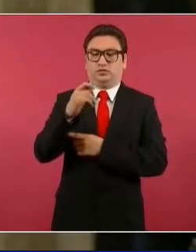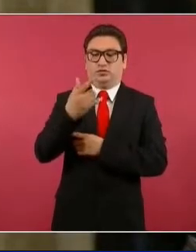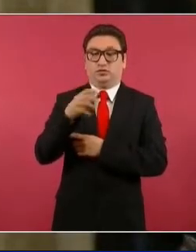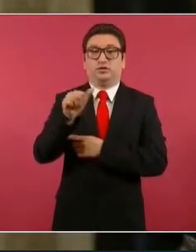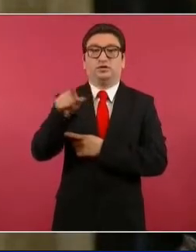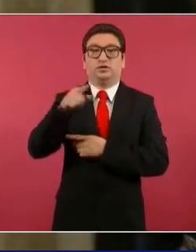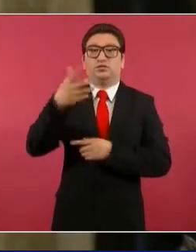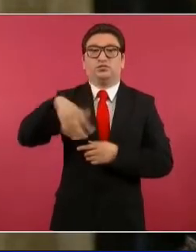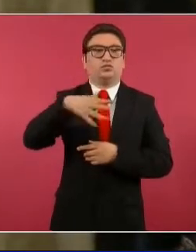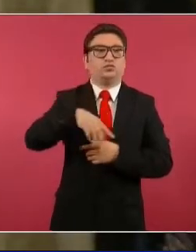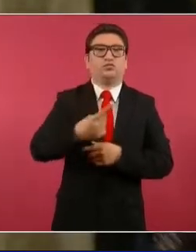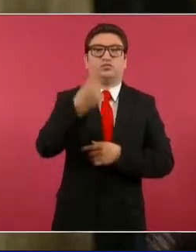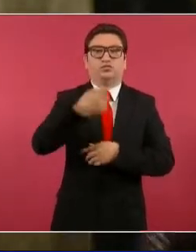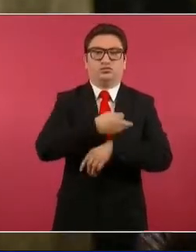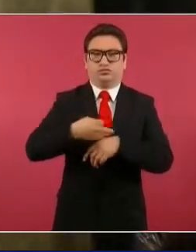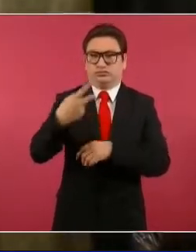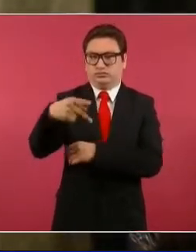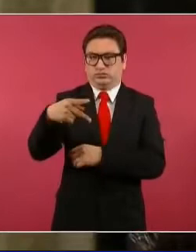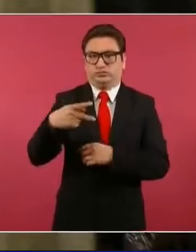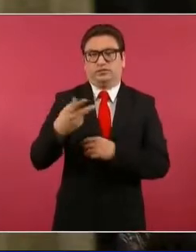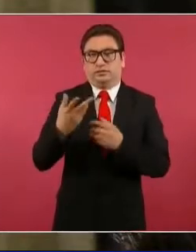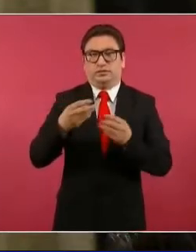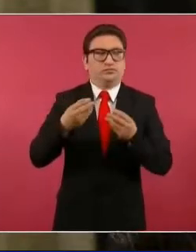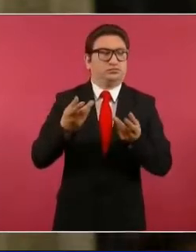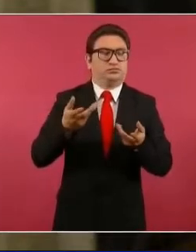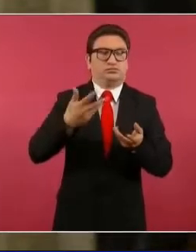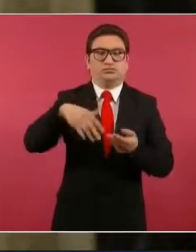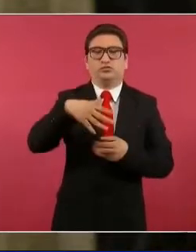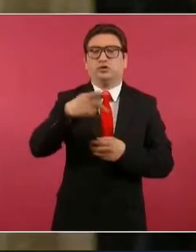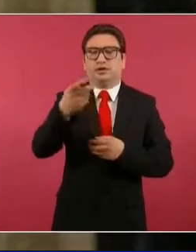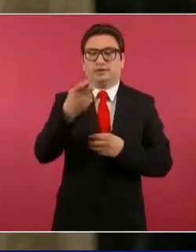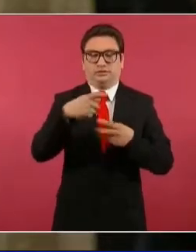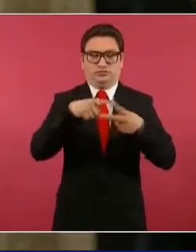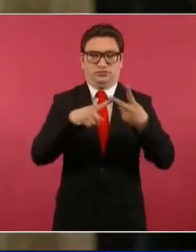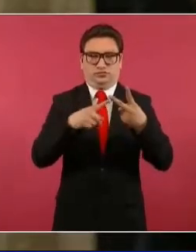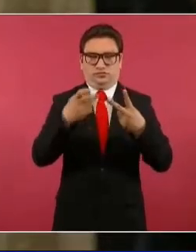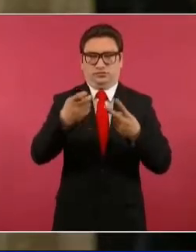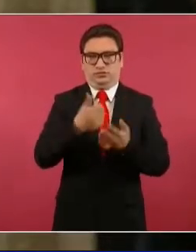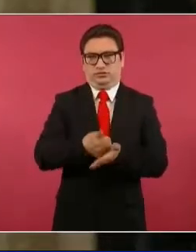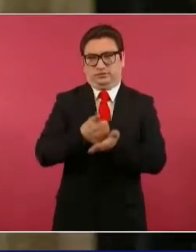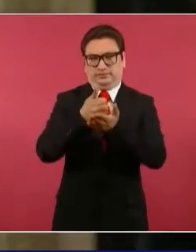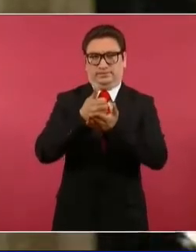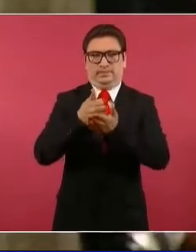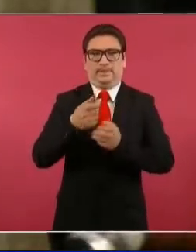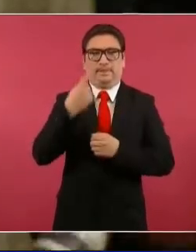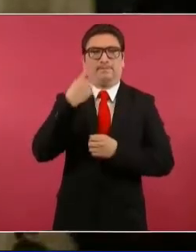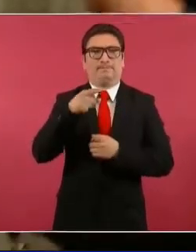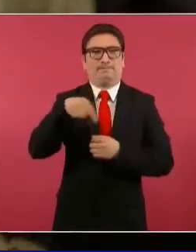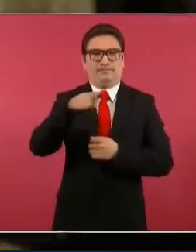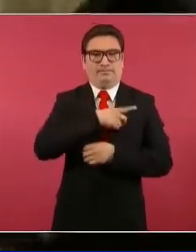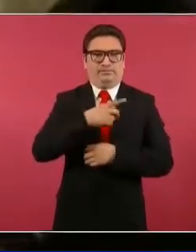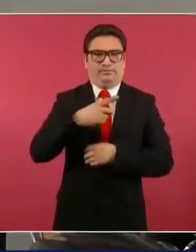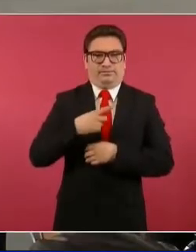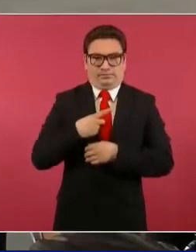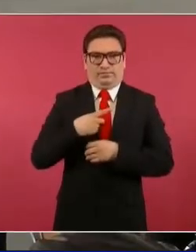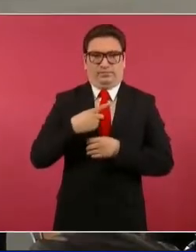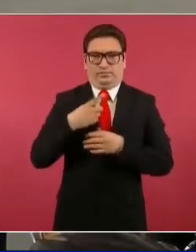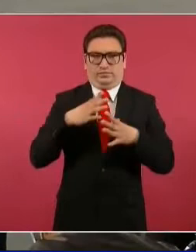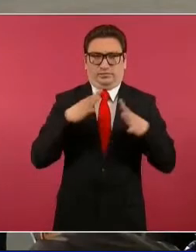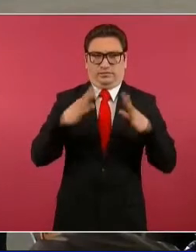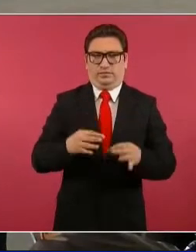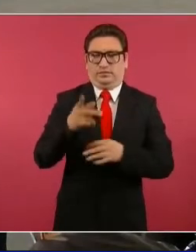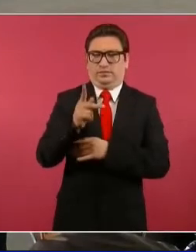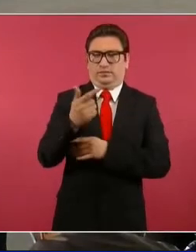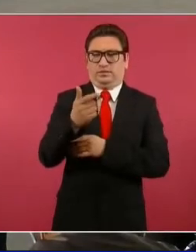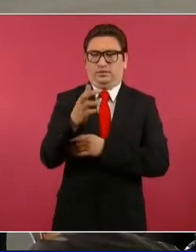a un familiar desaparecido. Y que, presidente, estas dos herramientas deberían, debían haber sido creadas por la